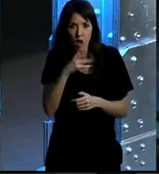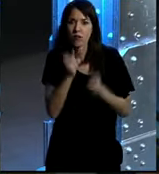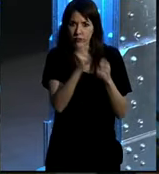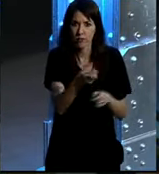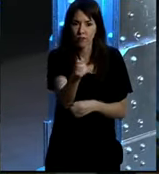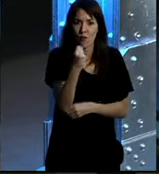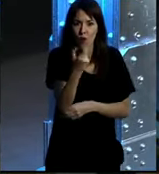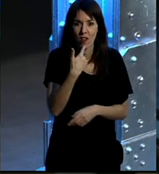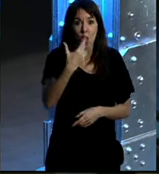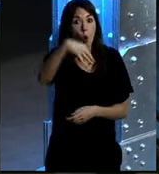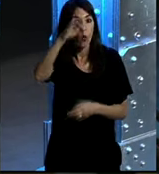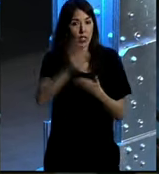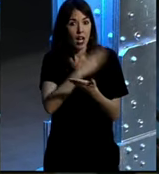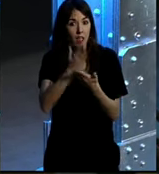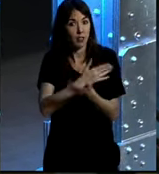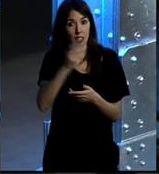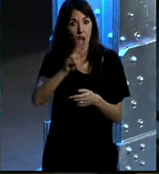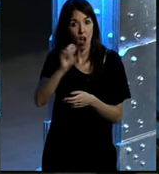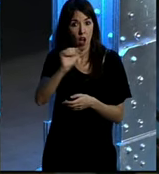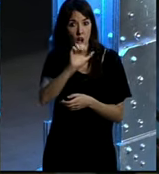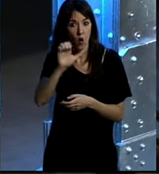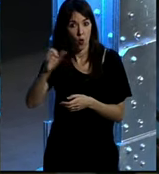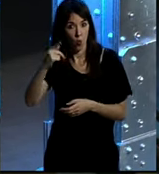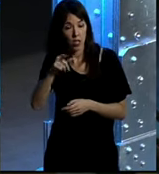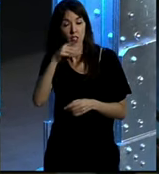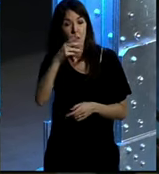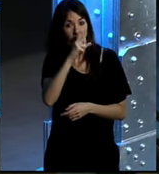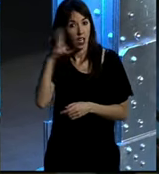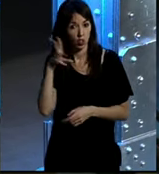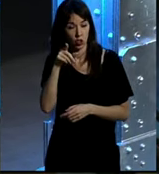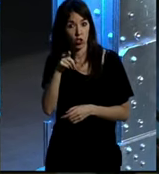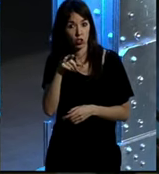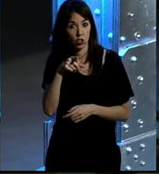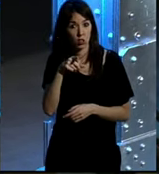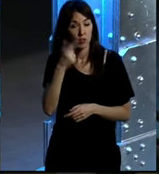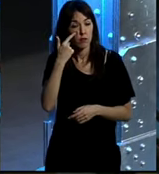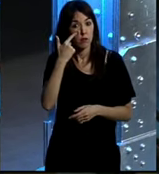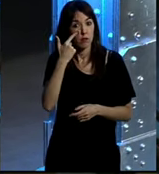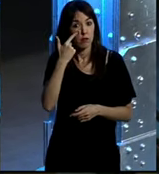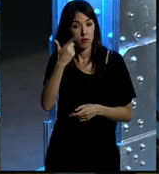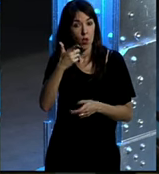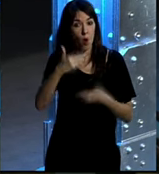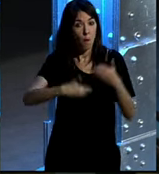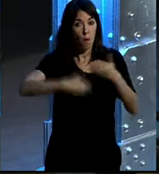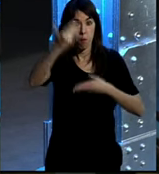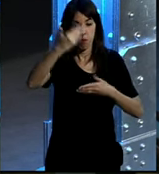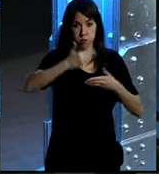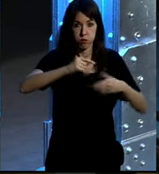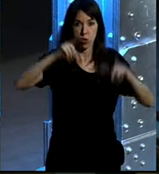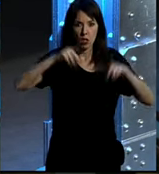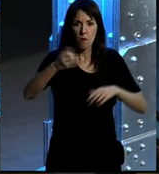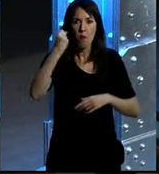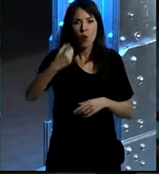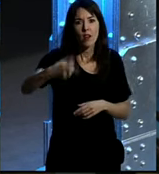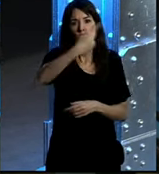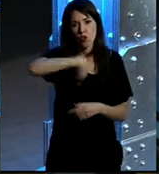Y esto lo estamos viendo, no es la única revista, Business Week también, hace unos años publicó otra portada que era el poder de nosotros,